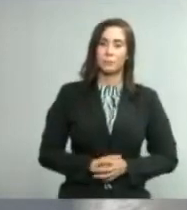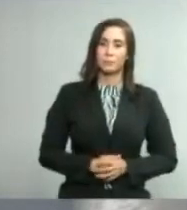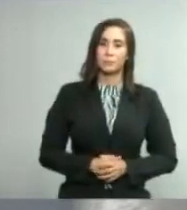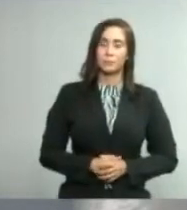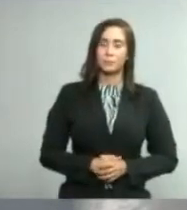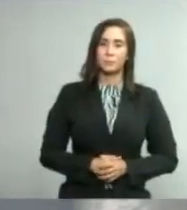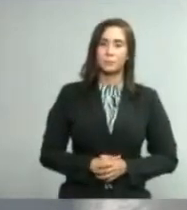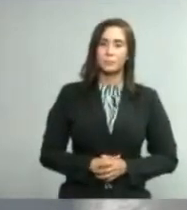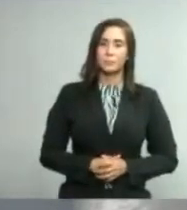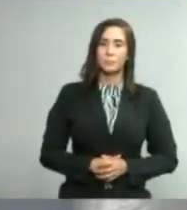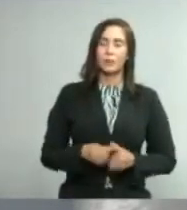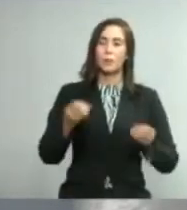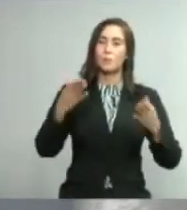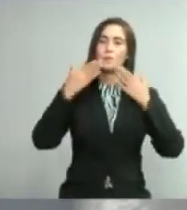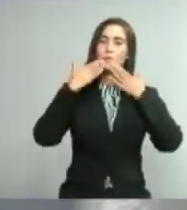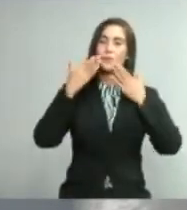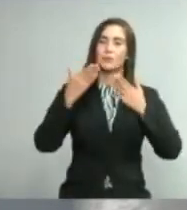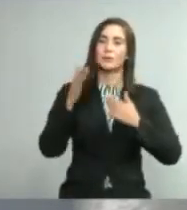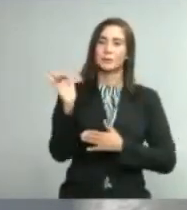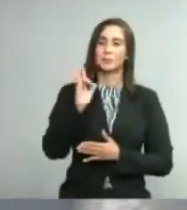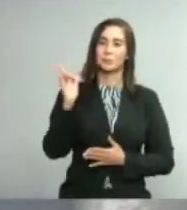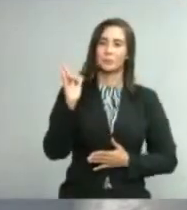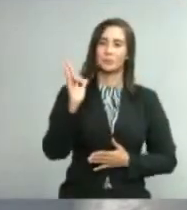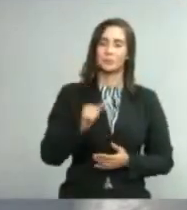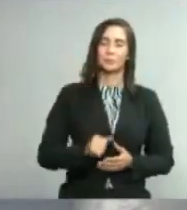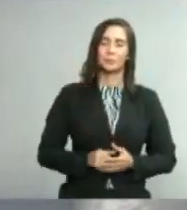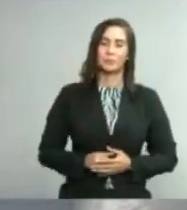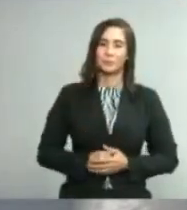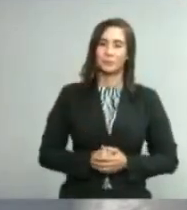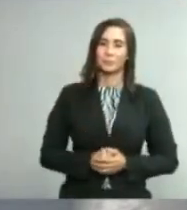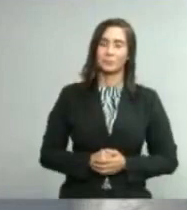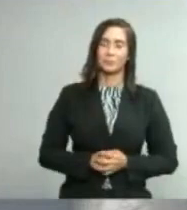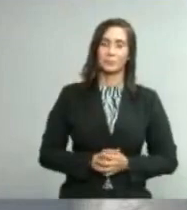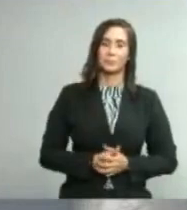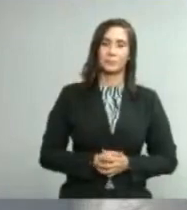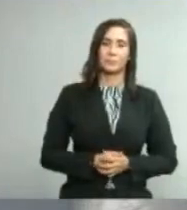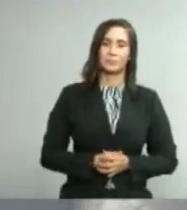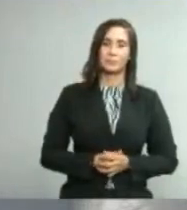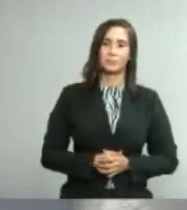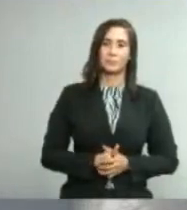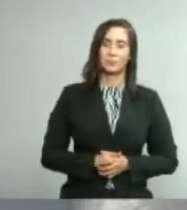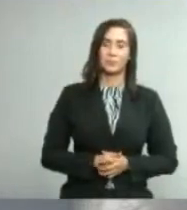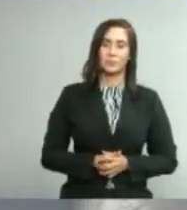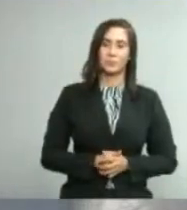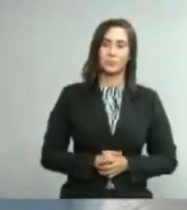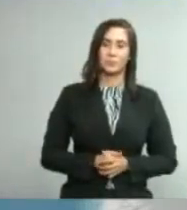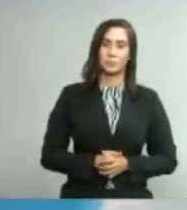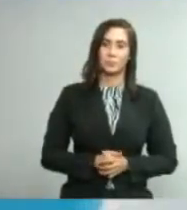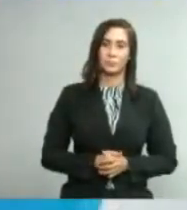bien muchas gracias gracias a usted ministro pase buen día nos vemos mañana